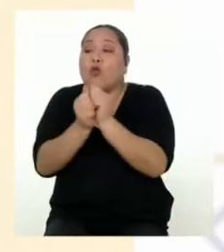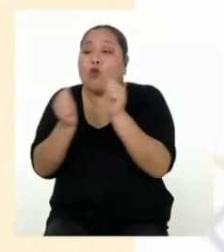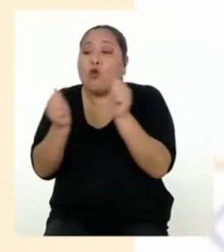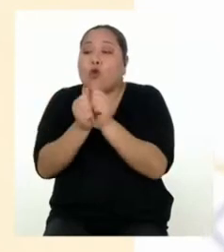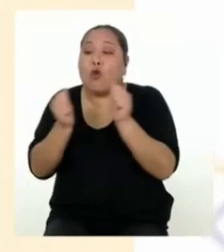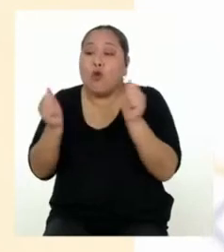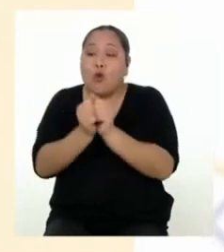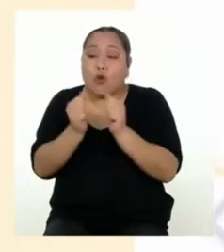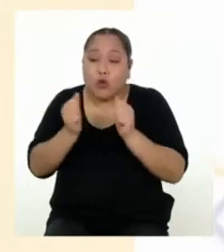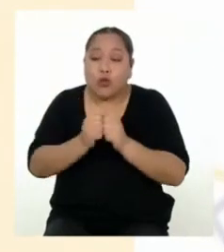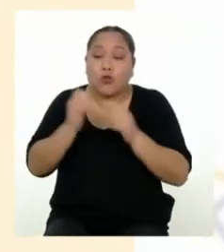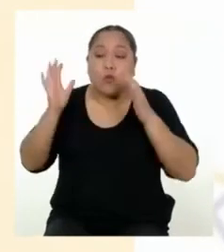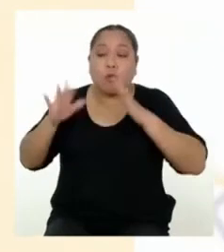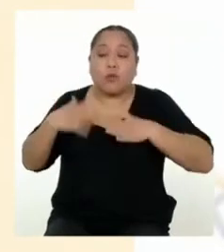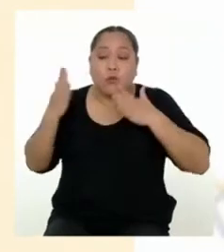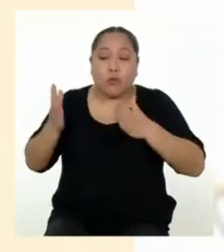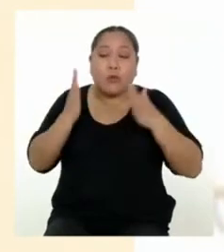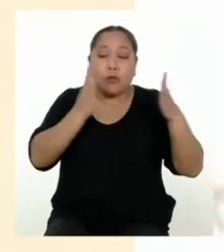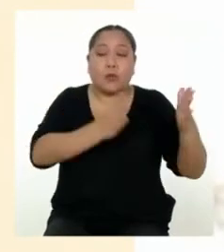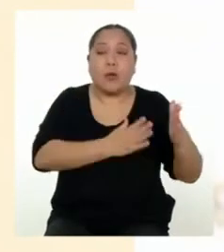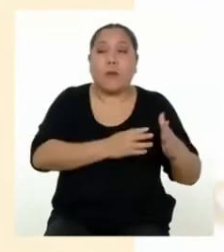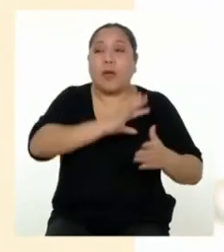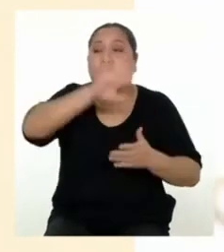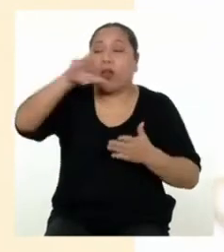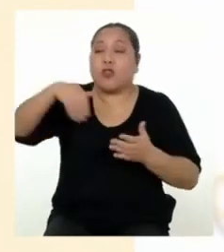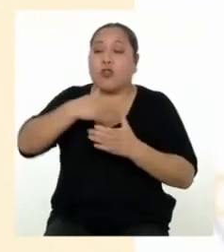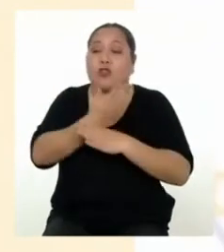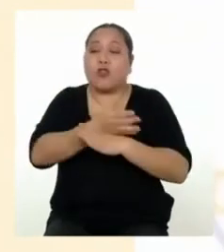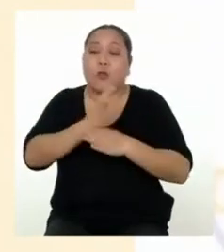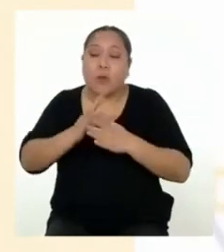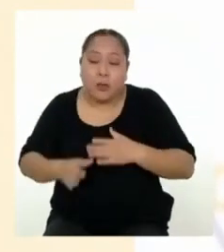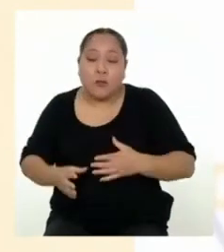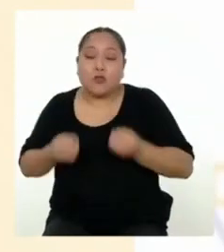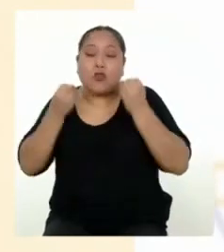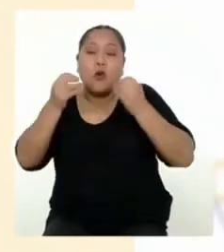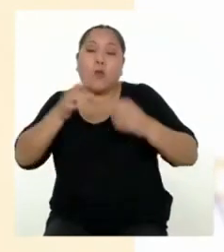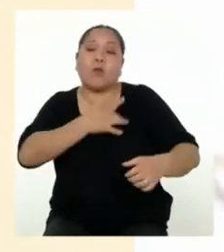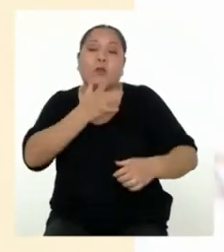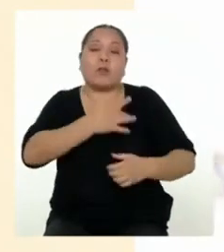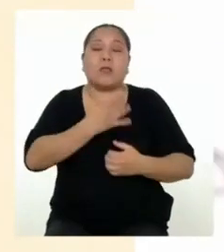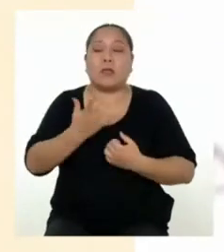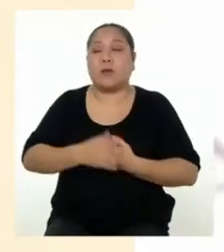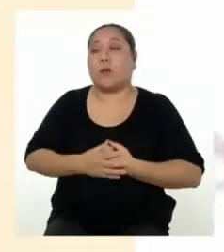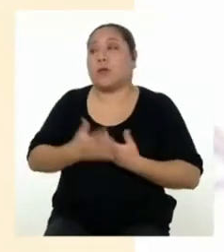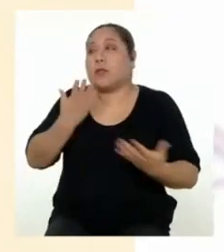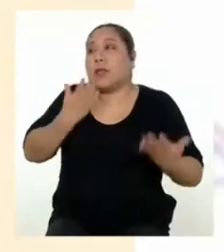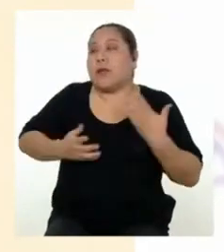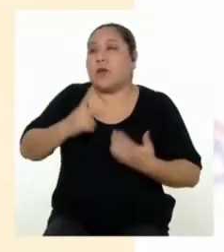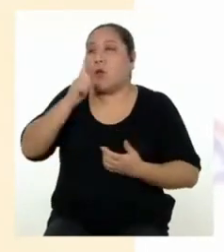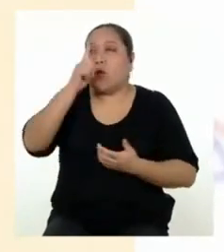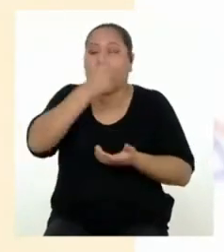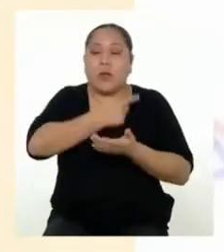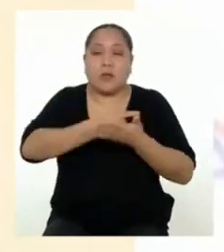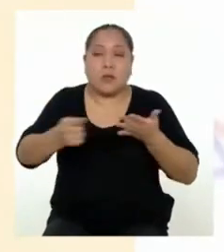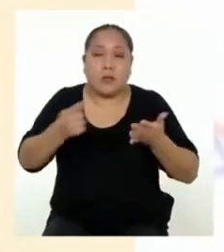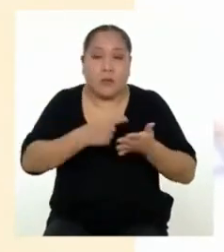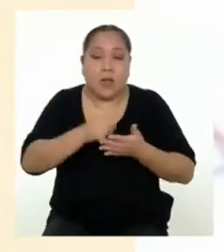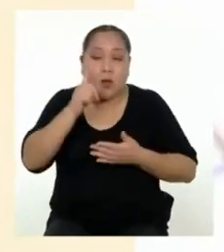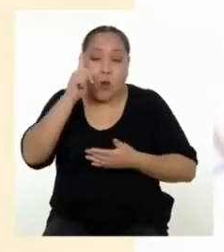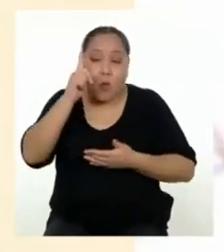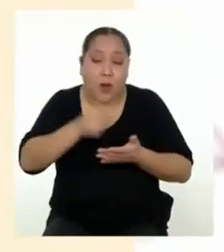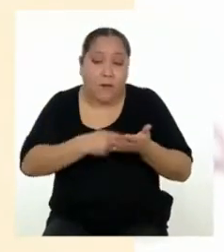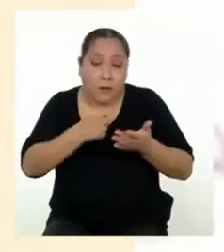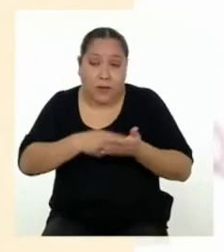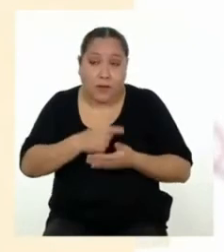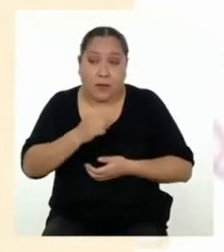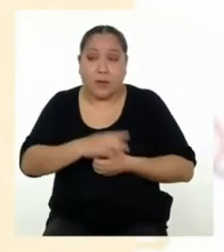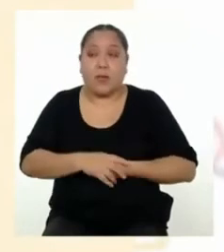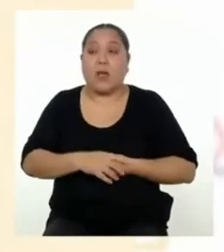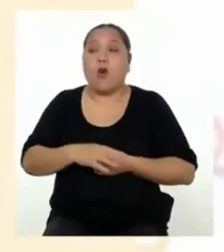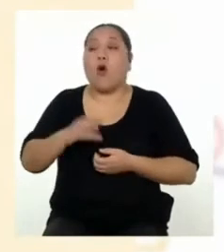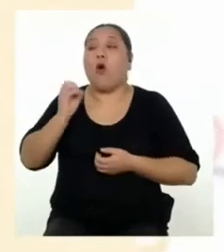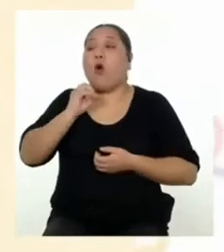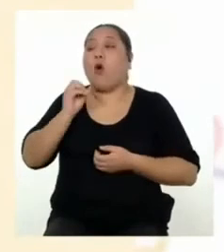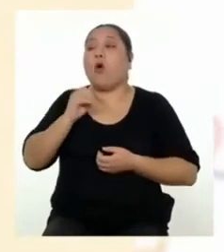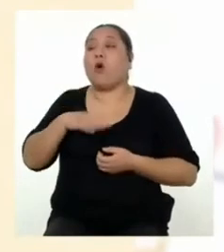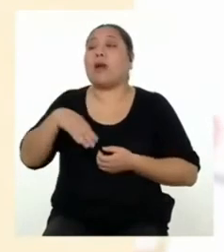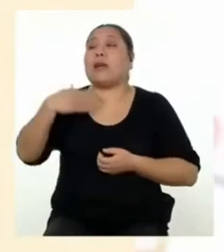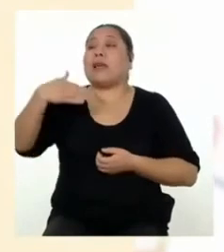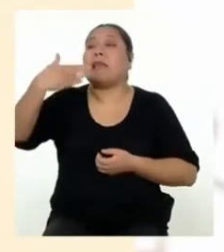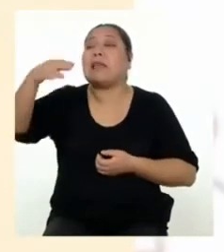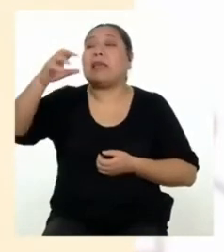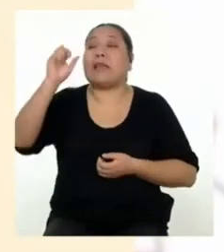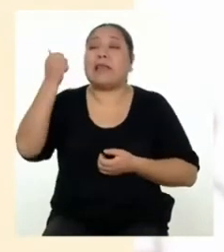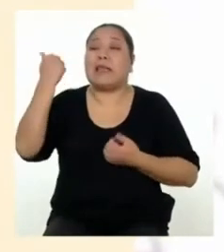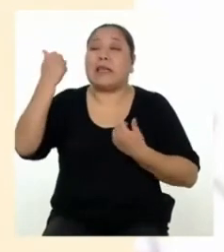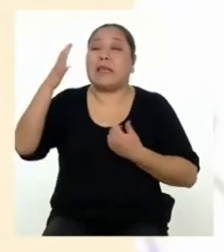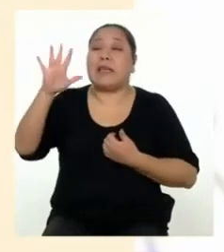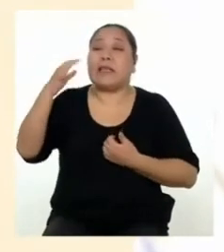para que todas y todos podamos compartir cómo nos sentimos. Puede ser que una vez a la semana o cada 15 días se tenga una